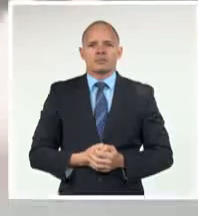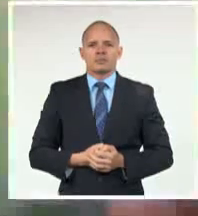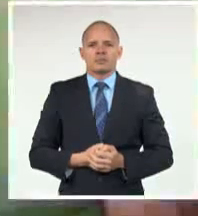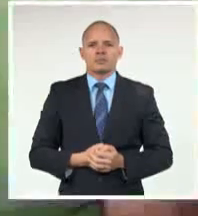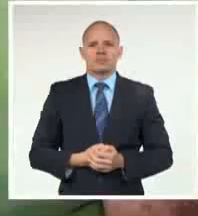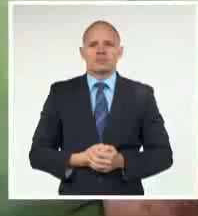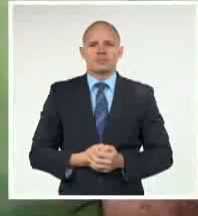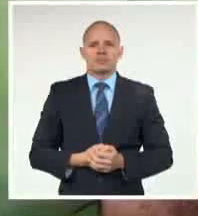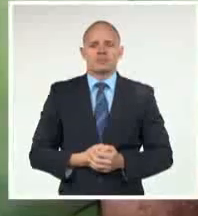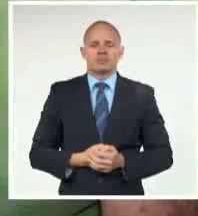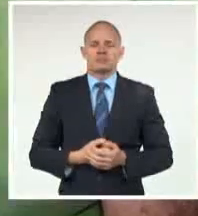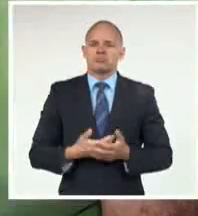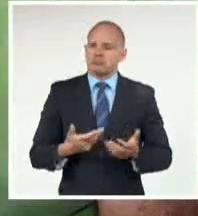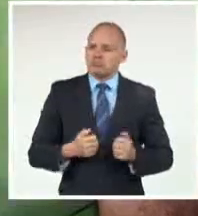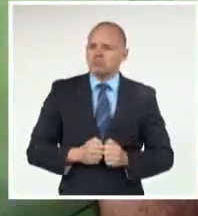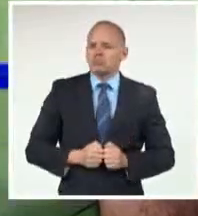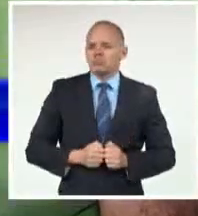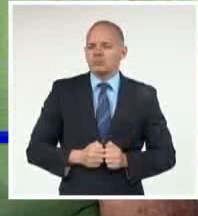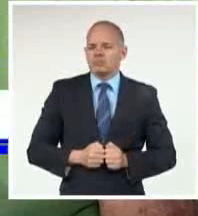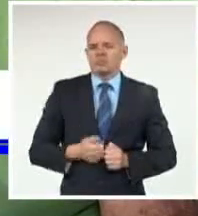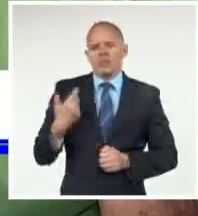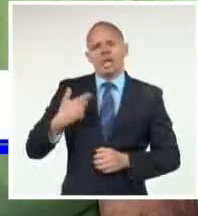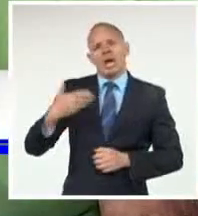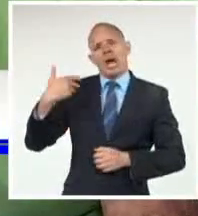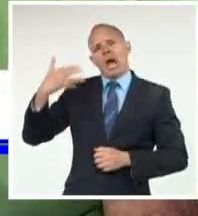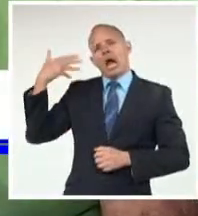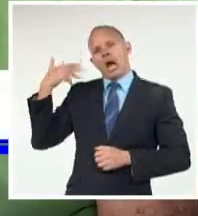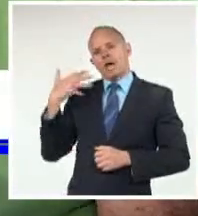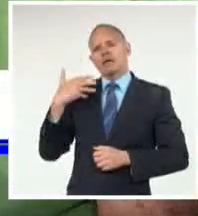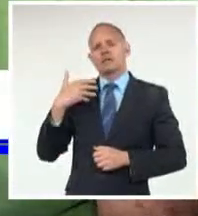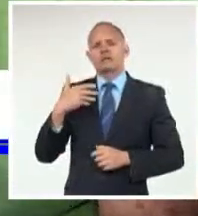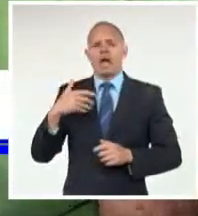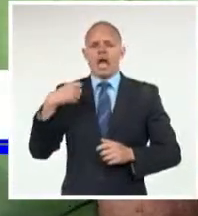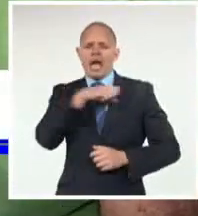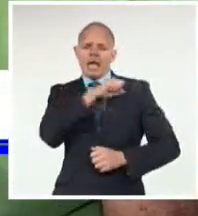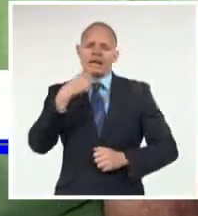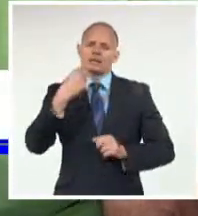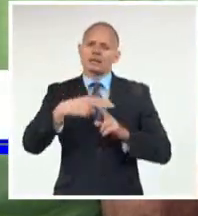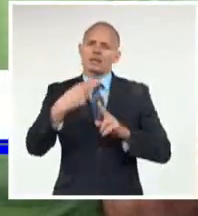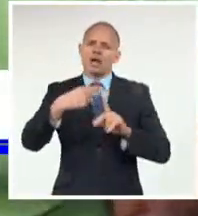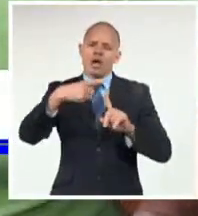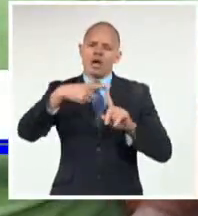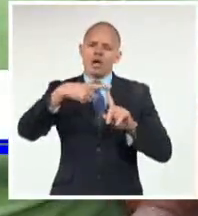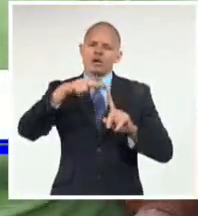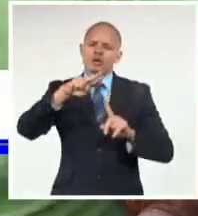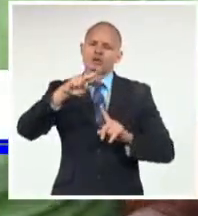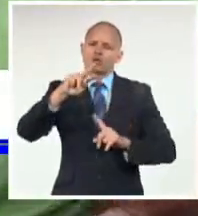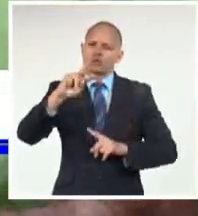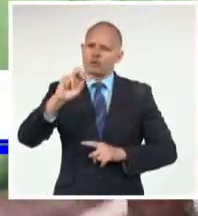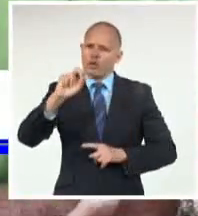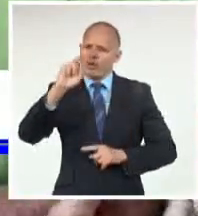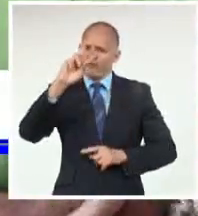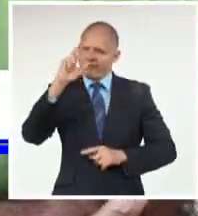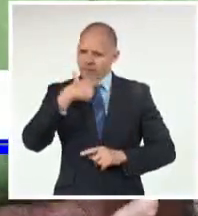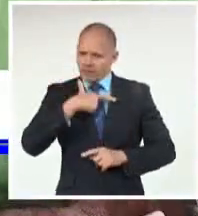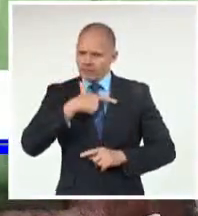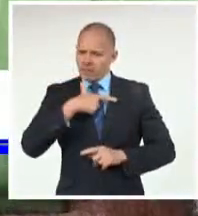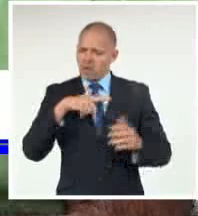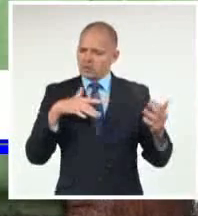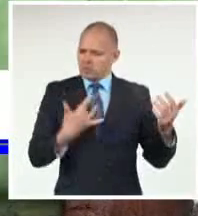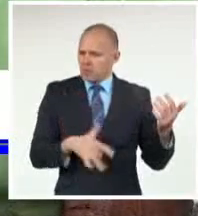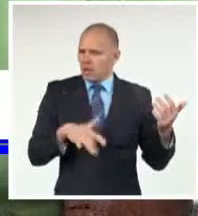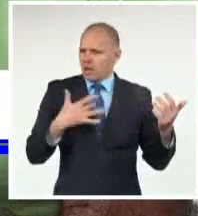La manera de hacer la canción trovadoresca desde el siglo XIX hasta